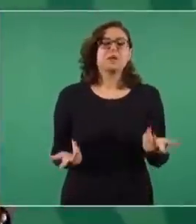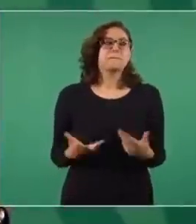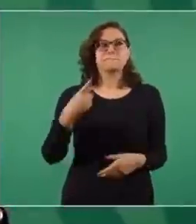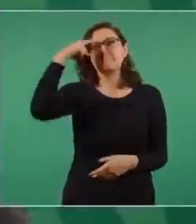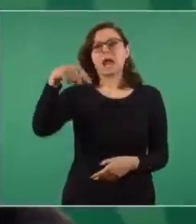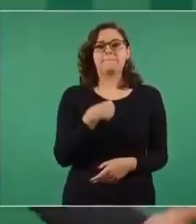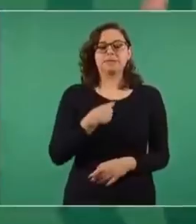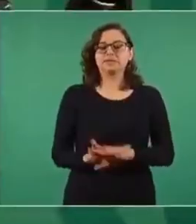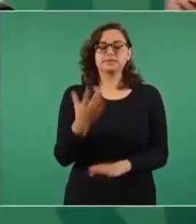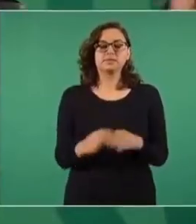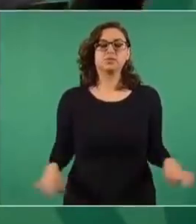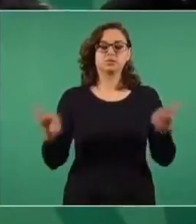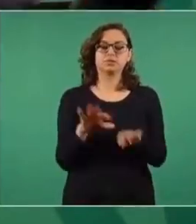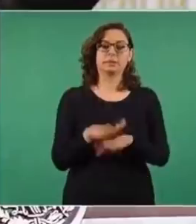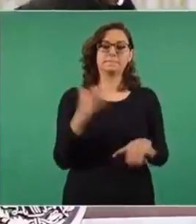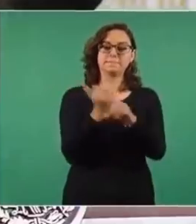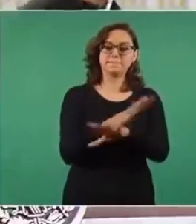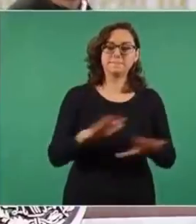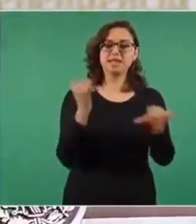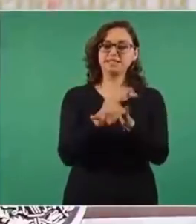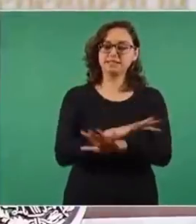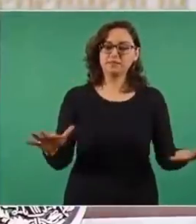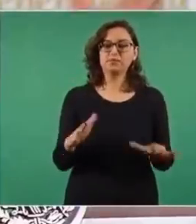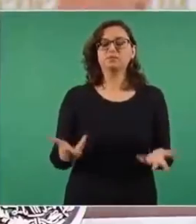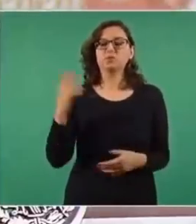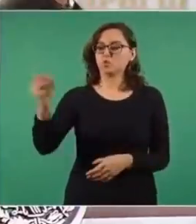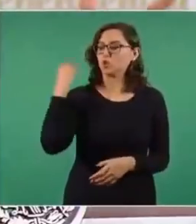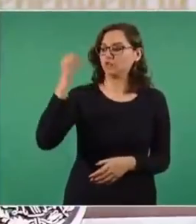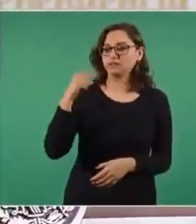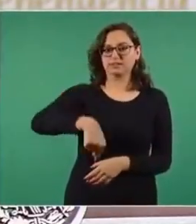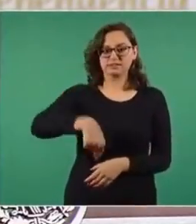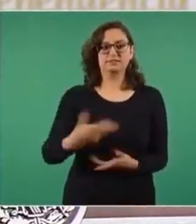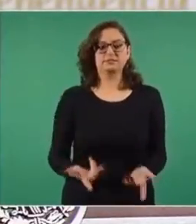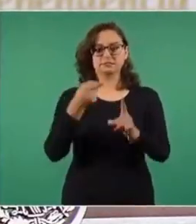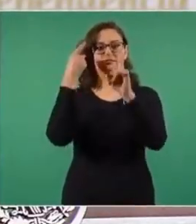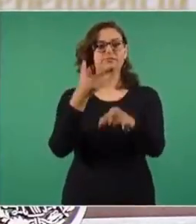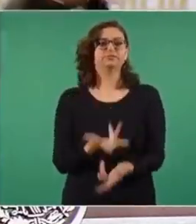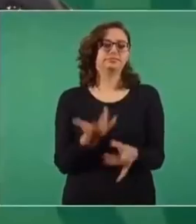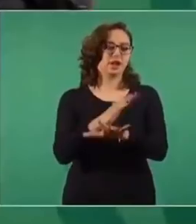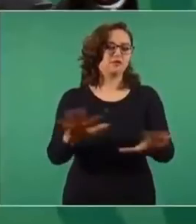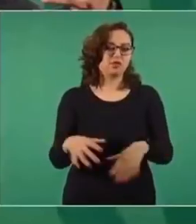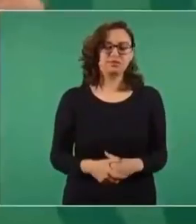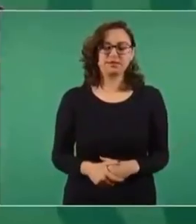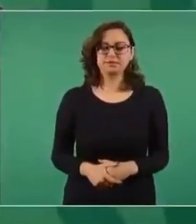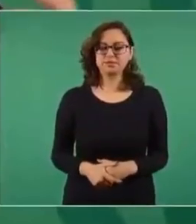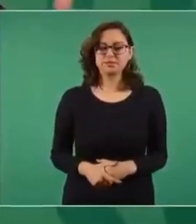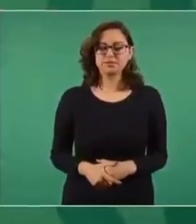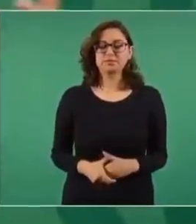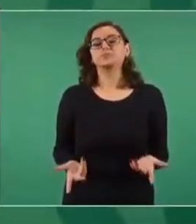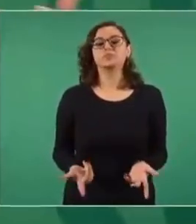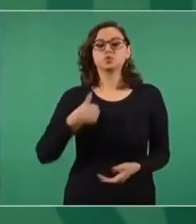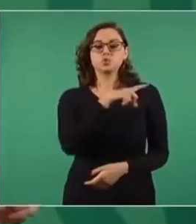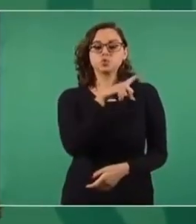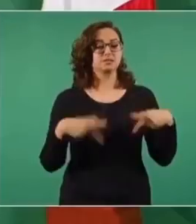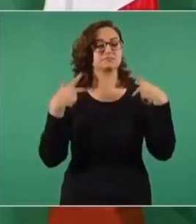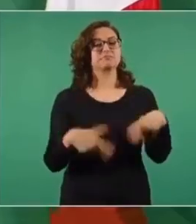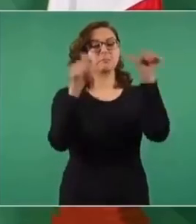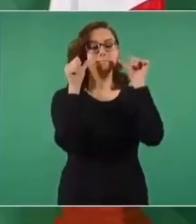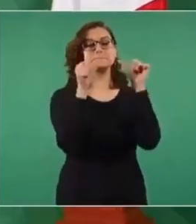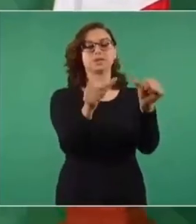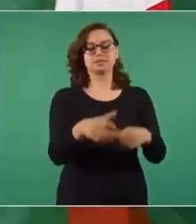el informar, las conferencias son para eso. No es un diálogo cerrado